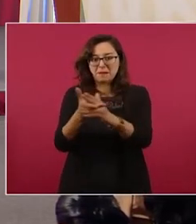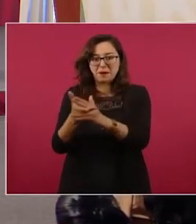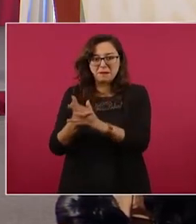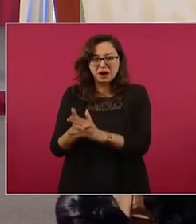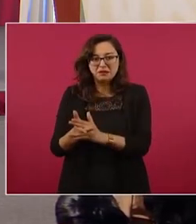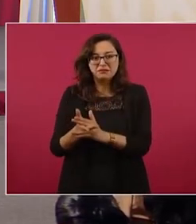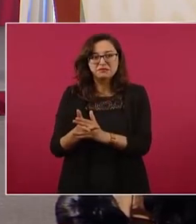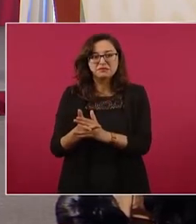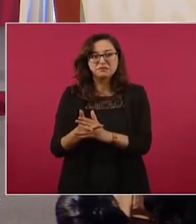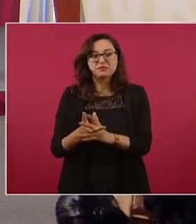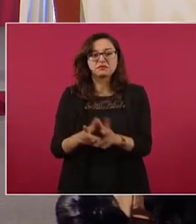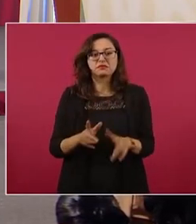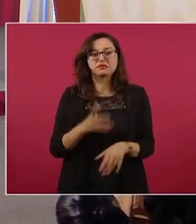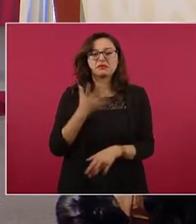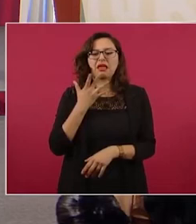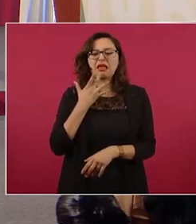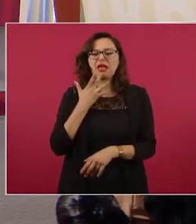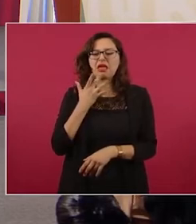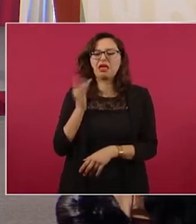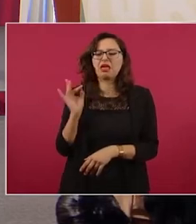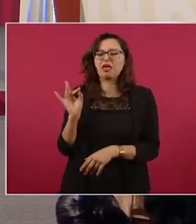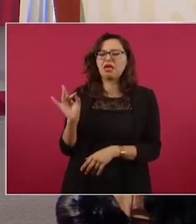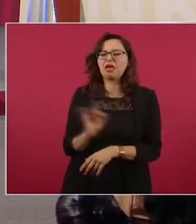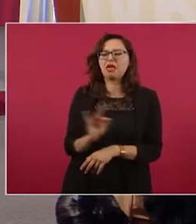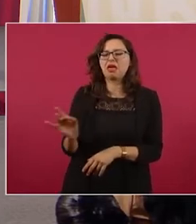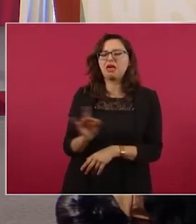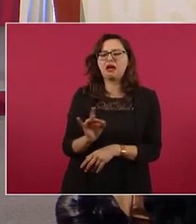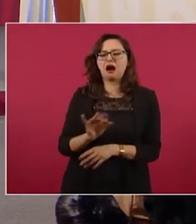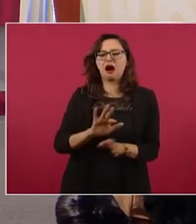pues es un asunto gravísimo doloroso